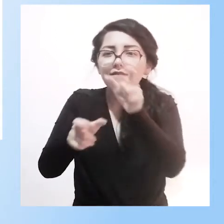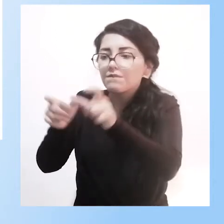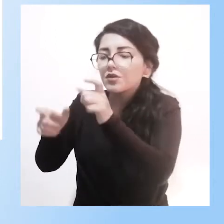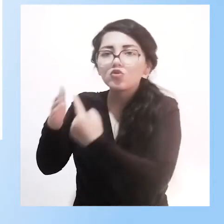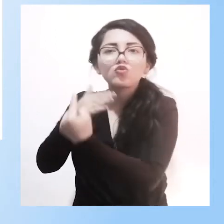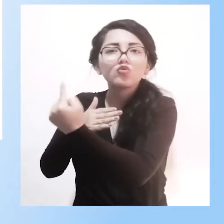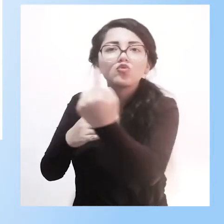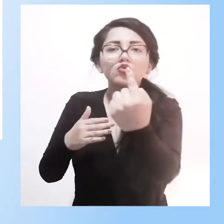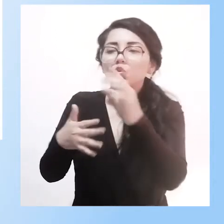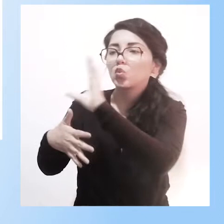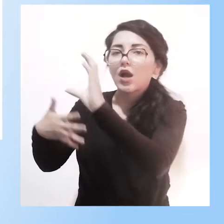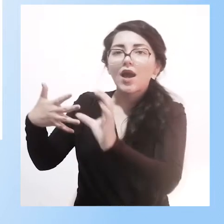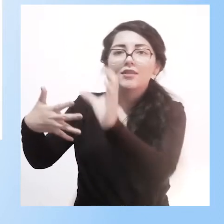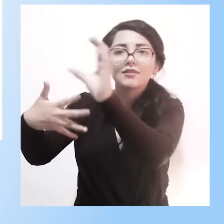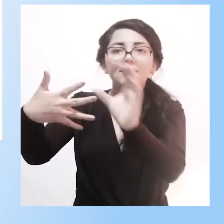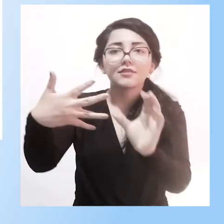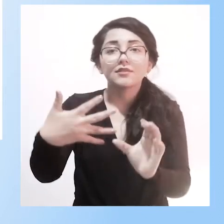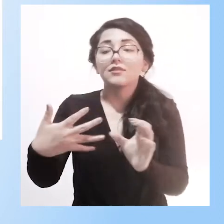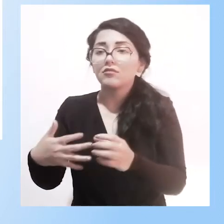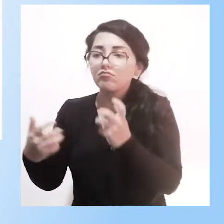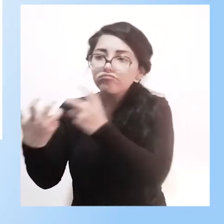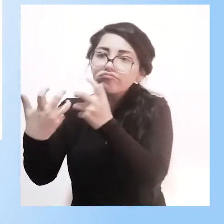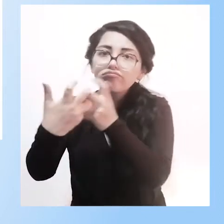incluso para los alumnos con altas capacidades.